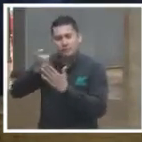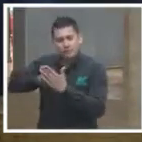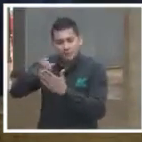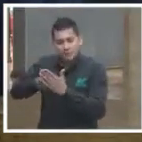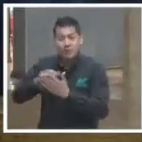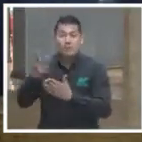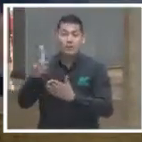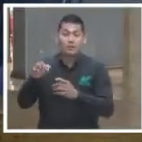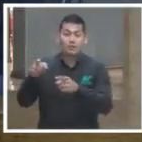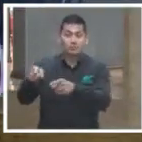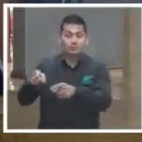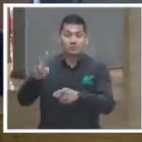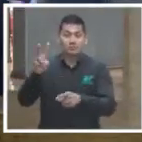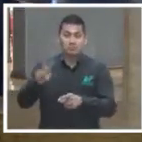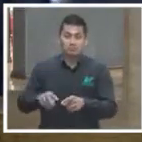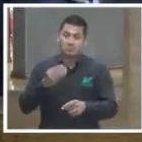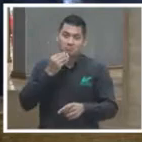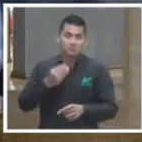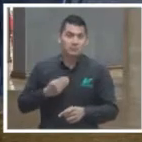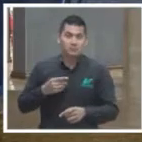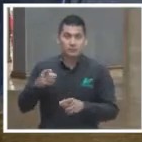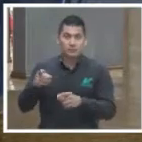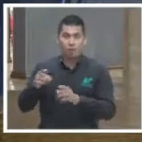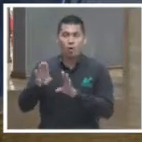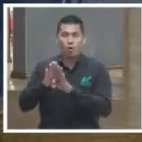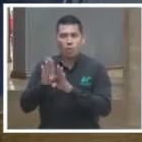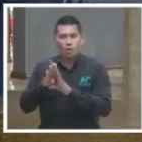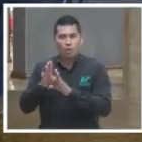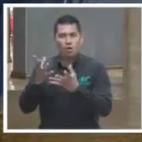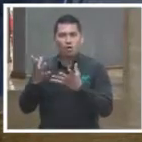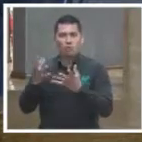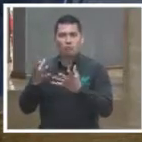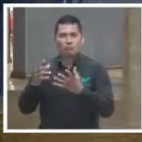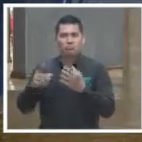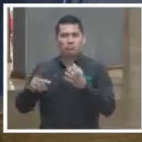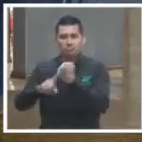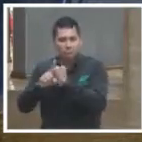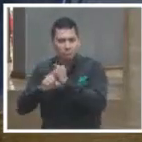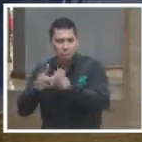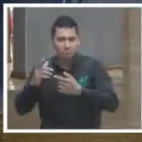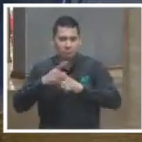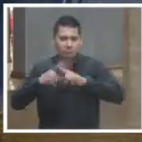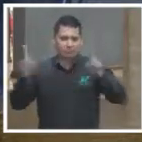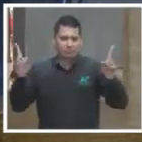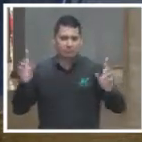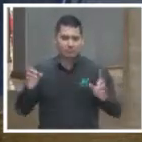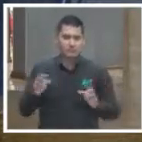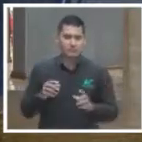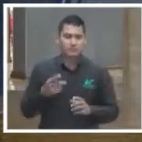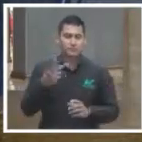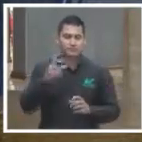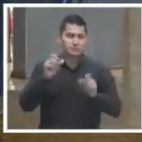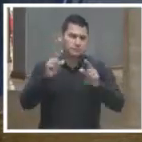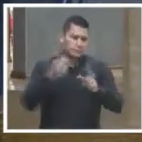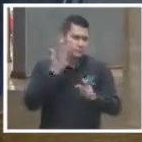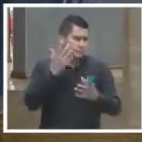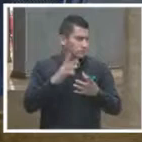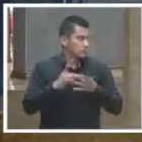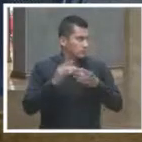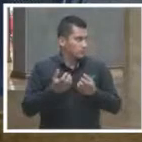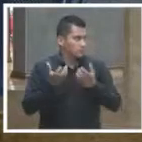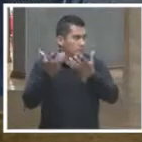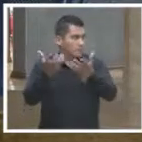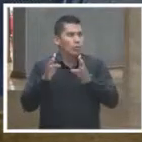desgraciadamente la violentación se había dado en otros términos. También quiero decir, porque esto era importante, que